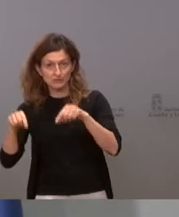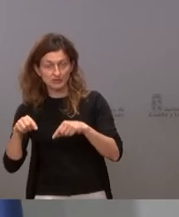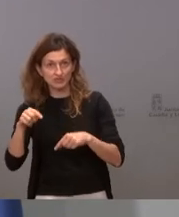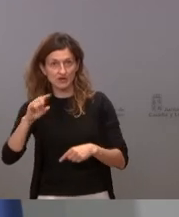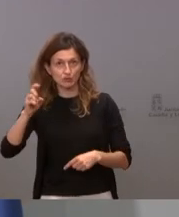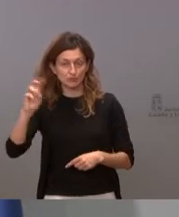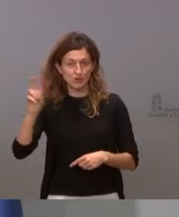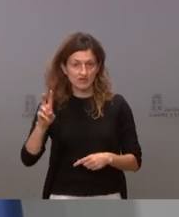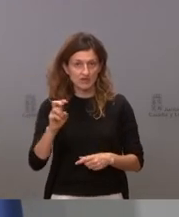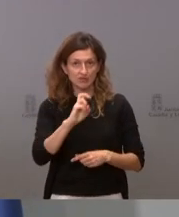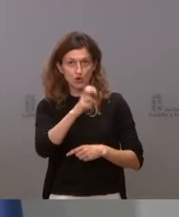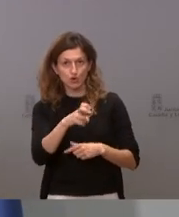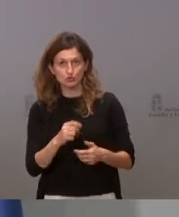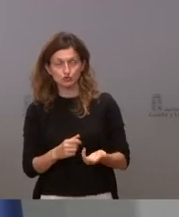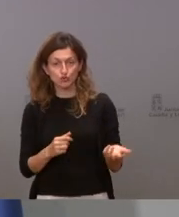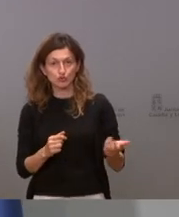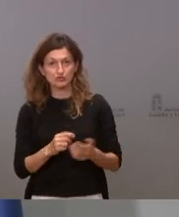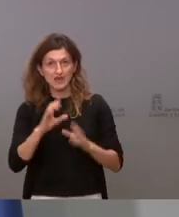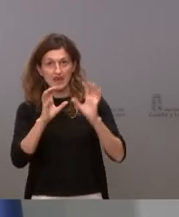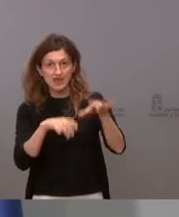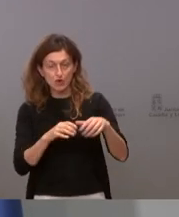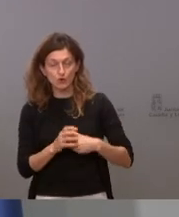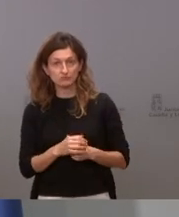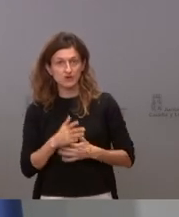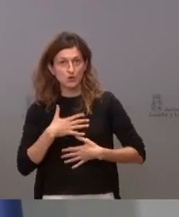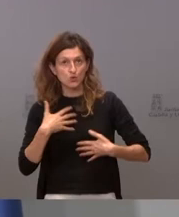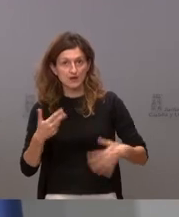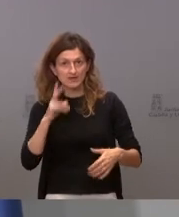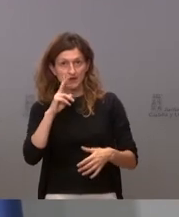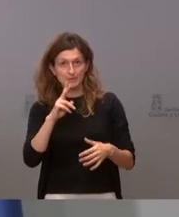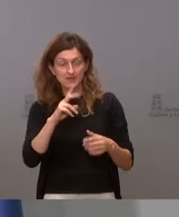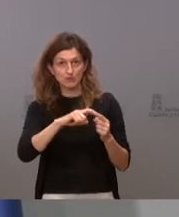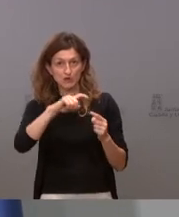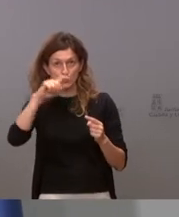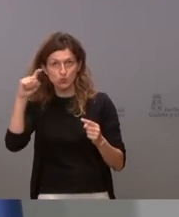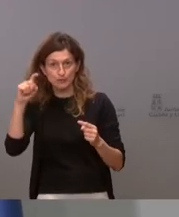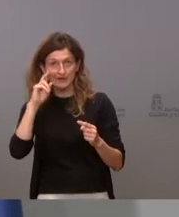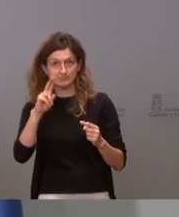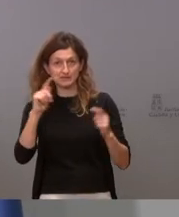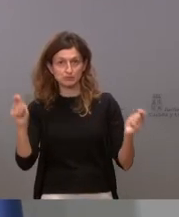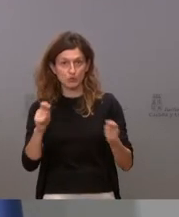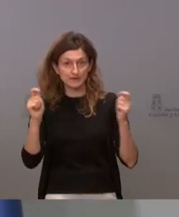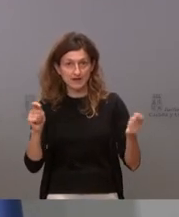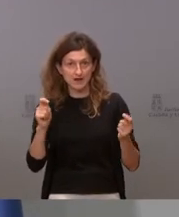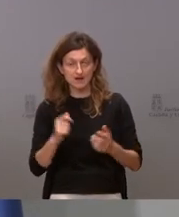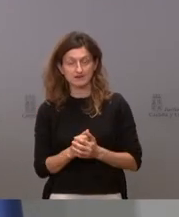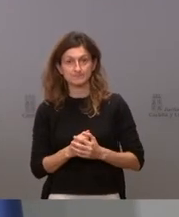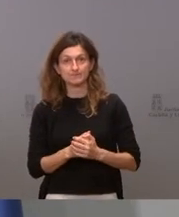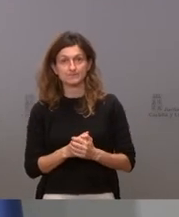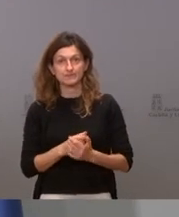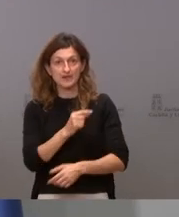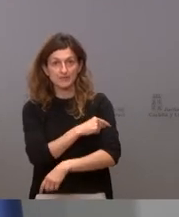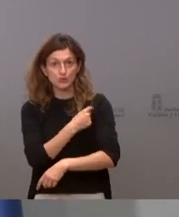Valladolid en otros momentos han sido León cualquiera que vea las curvas que para eso las publicamos las curvas de